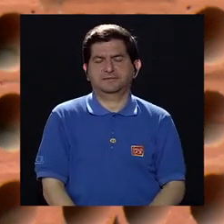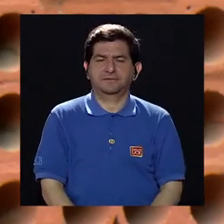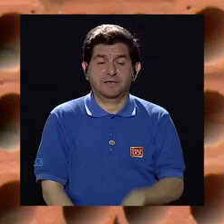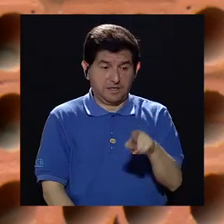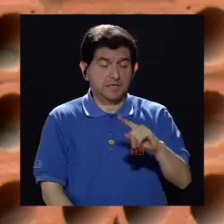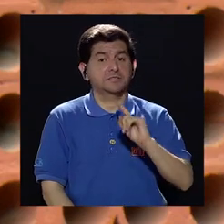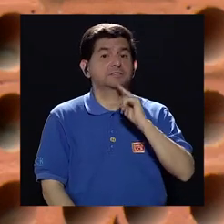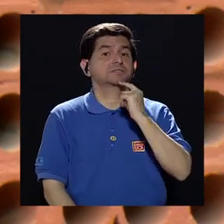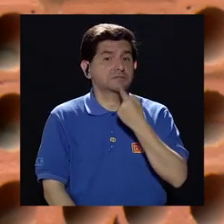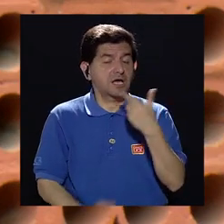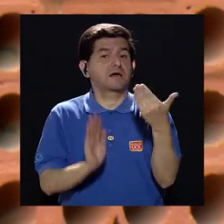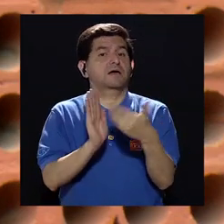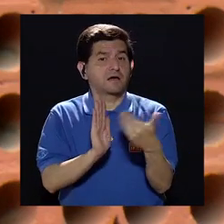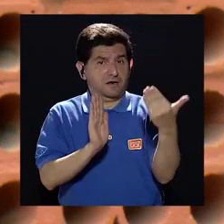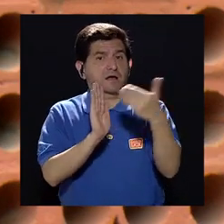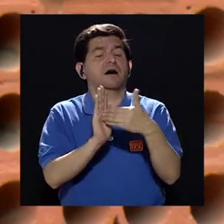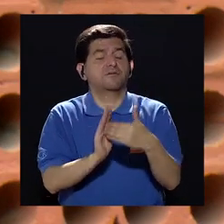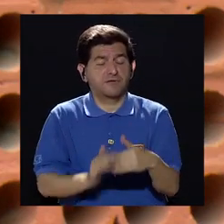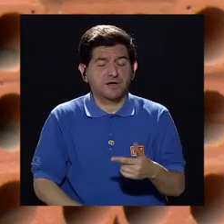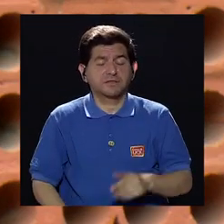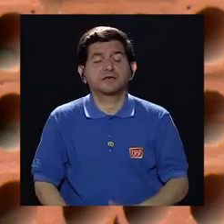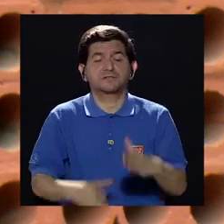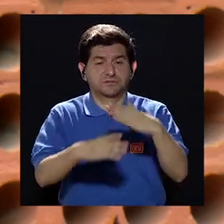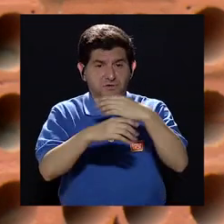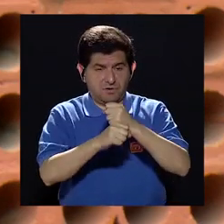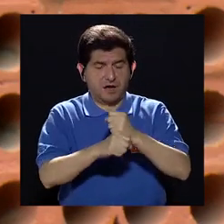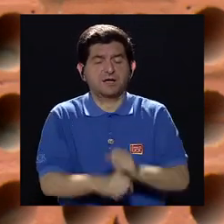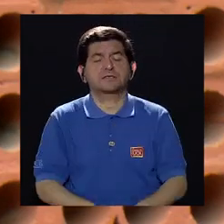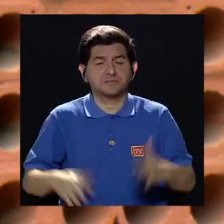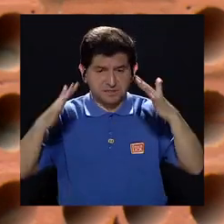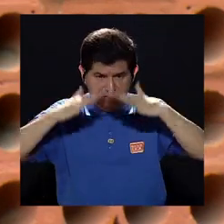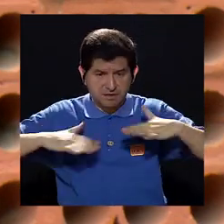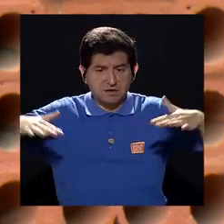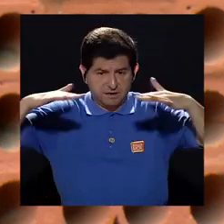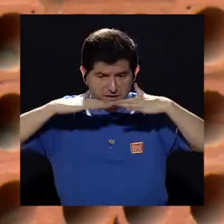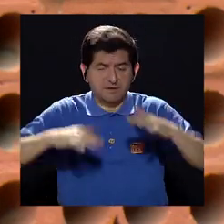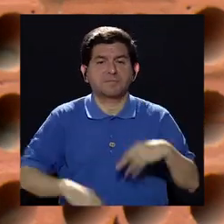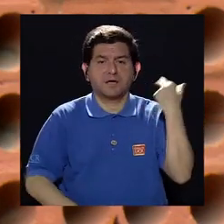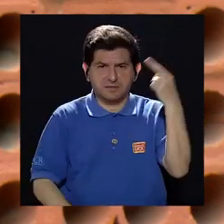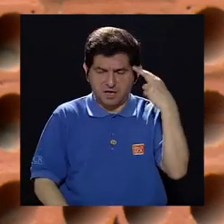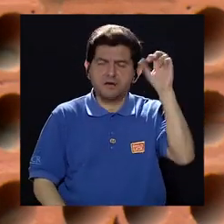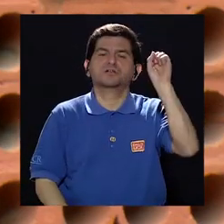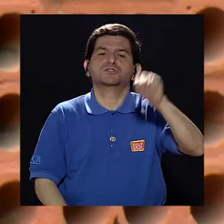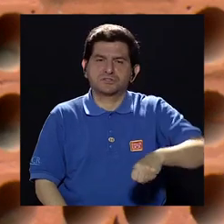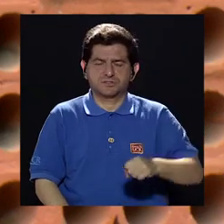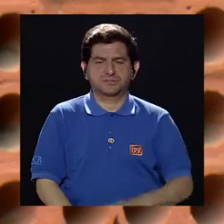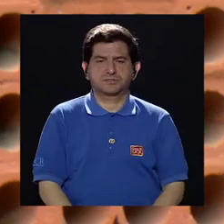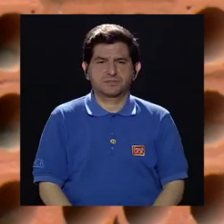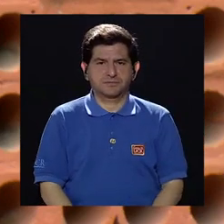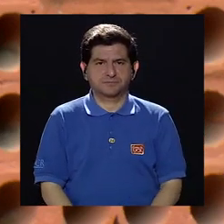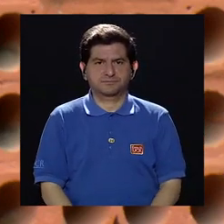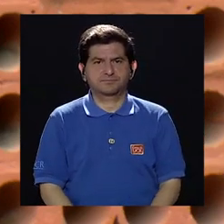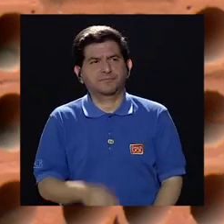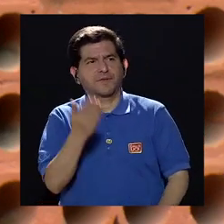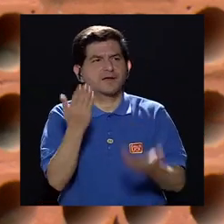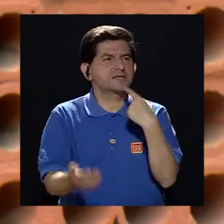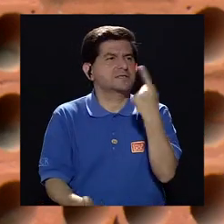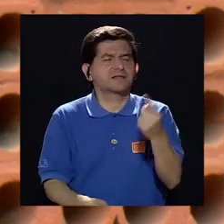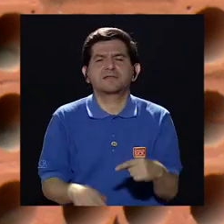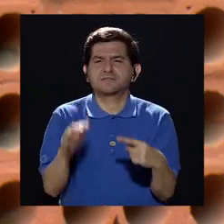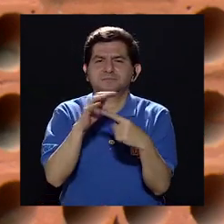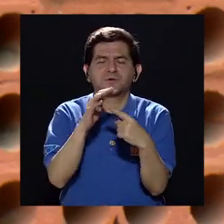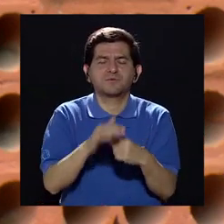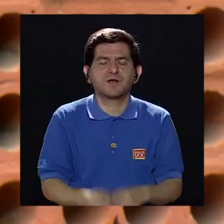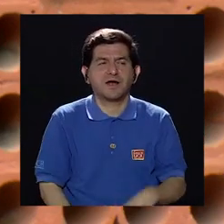Entonces, serio, serio, el deterioro también que estamos ocasionándole al ambiente. Y por eso es que sí, ahora, como, digámoslo